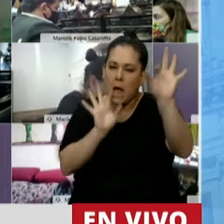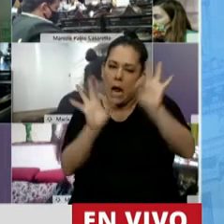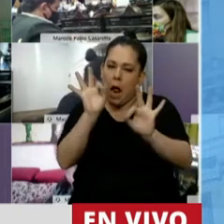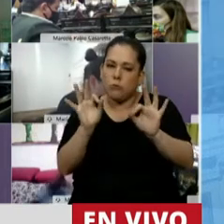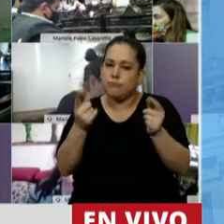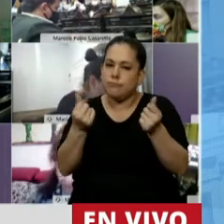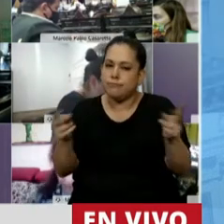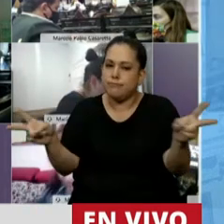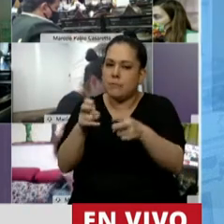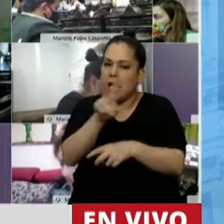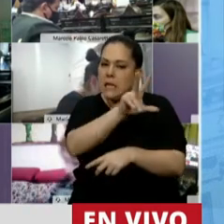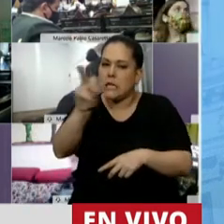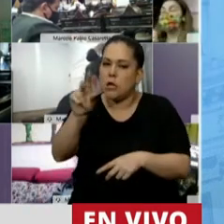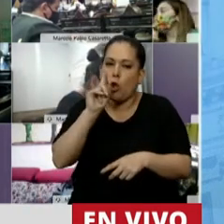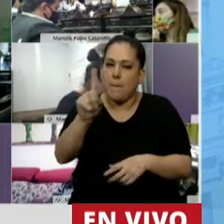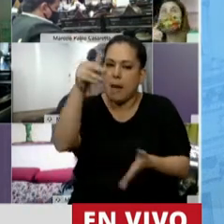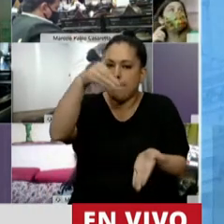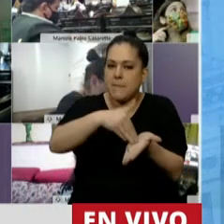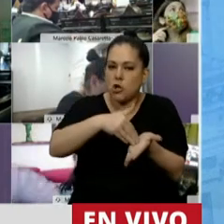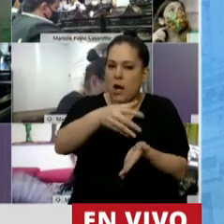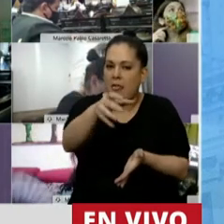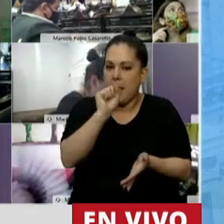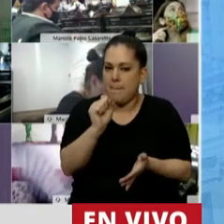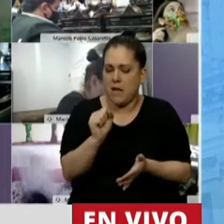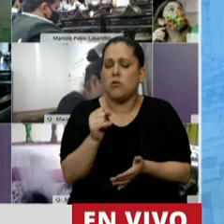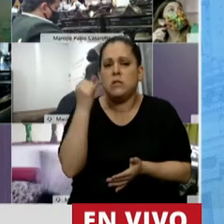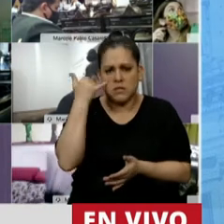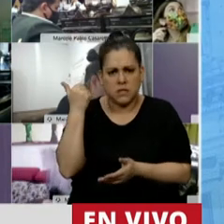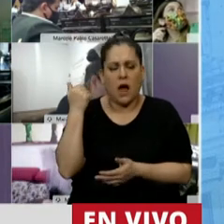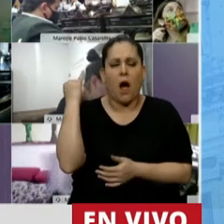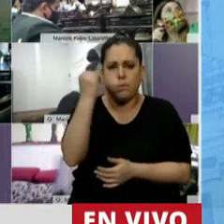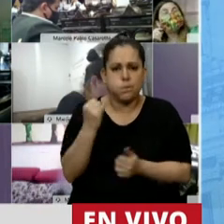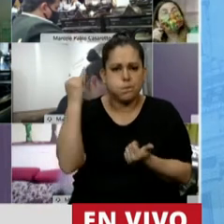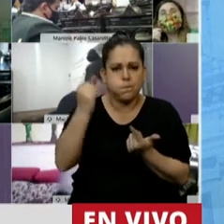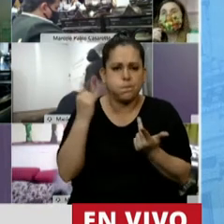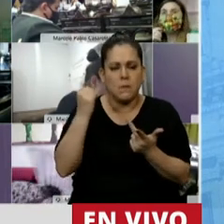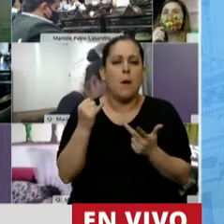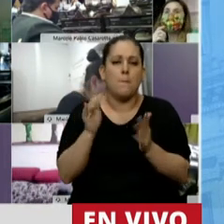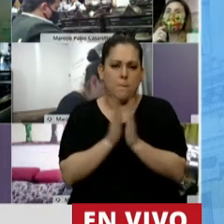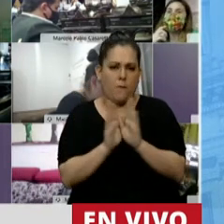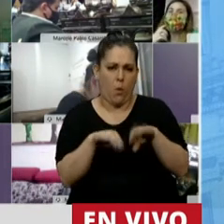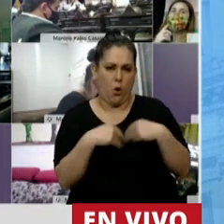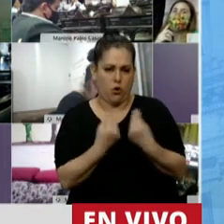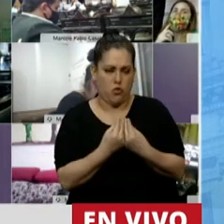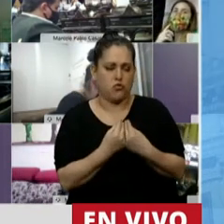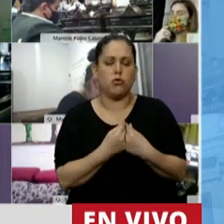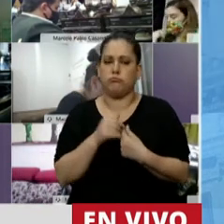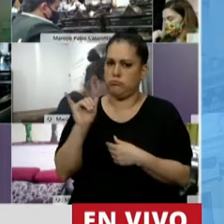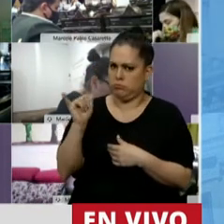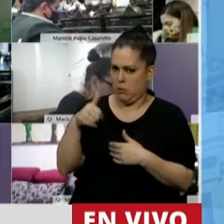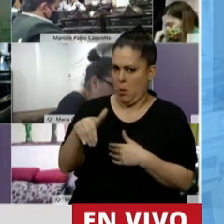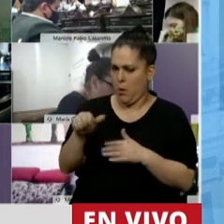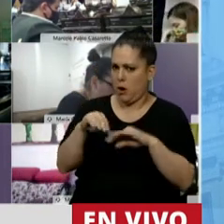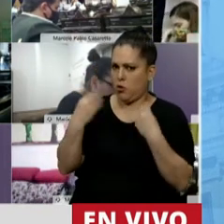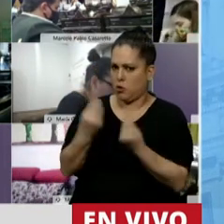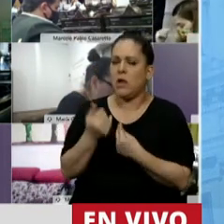o más de 300.000 millones de pesos. Y quiero detenerme, ya lo han dicho, todas las inversiones que vamos hacer... que yo le vaya a redondear. Ya termino. Ya han dicho